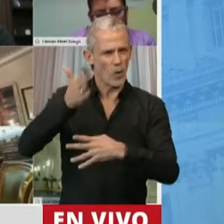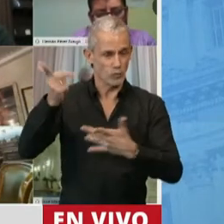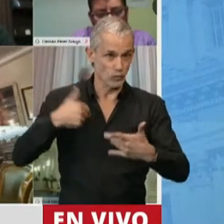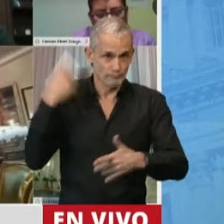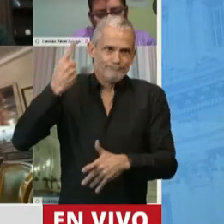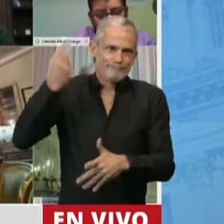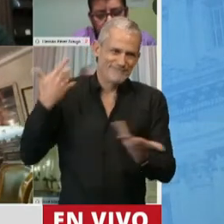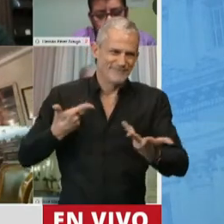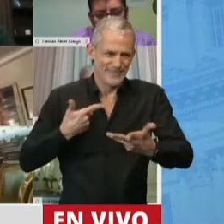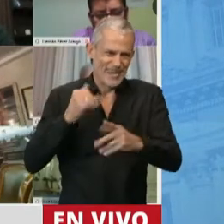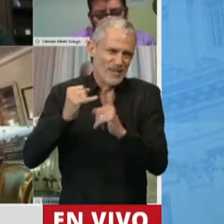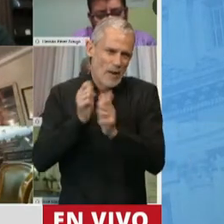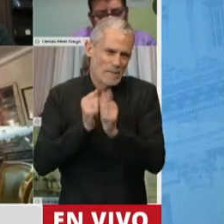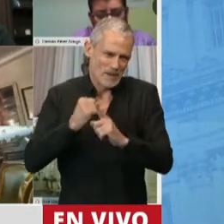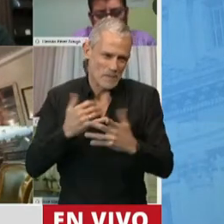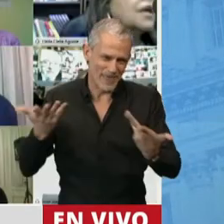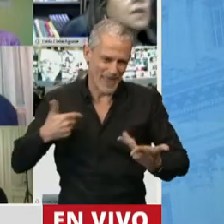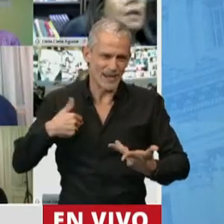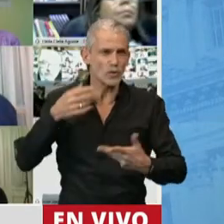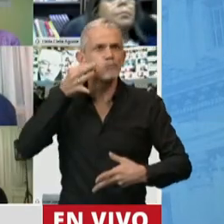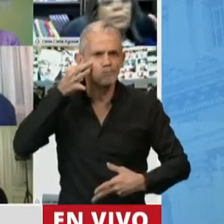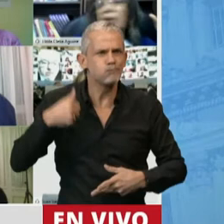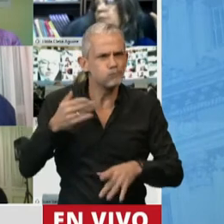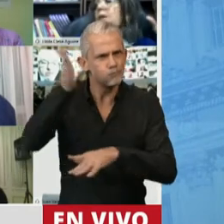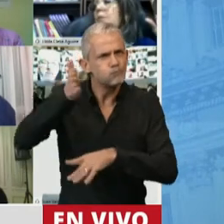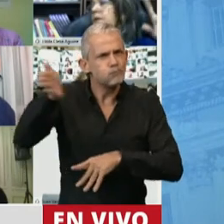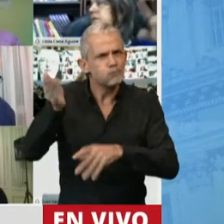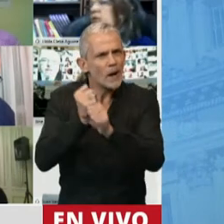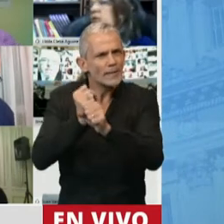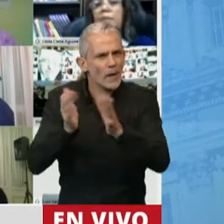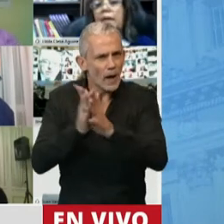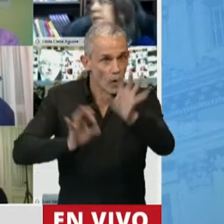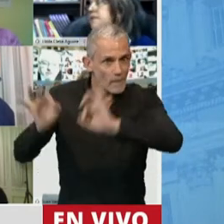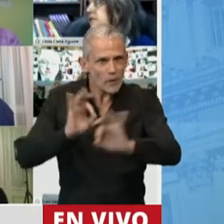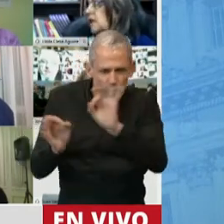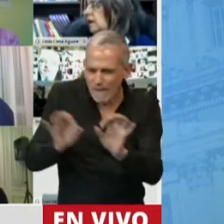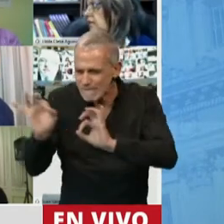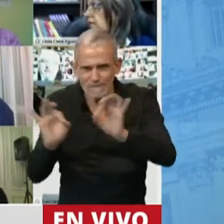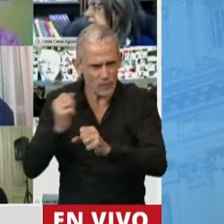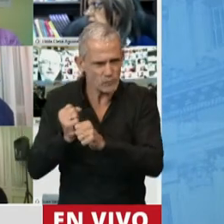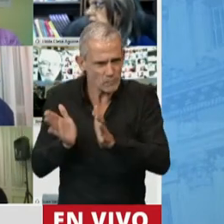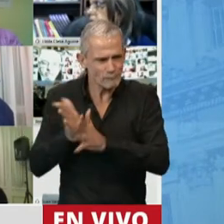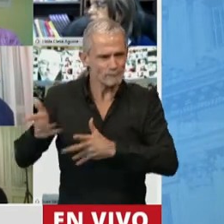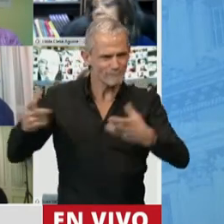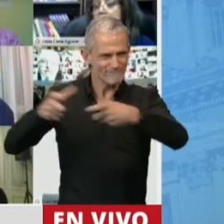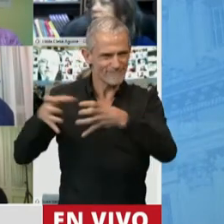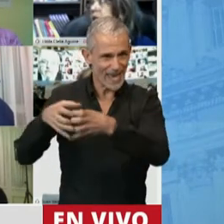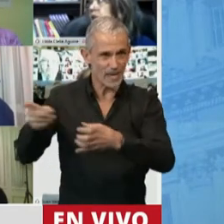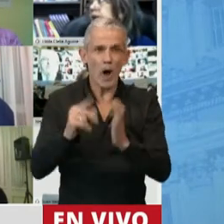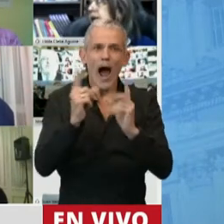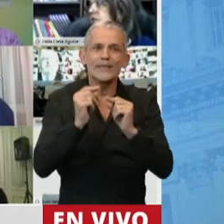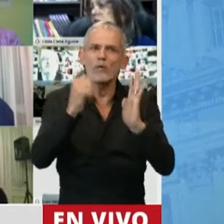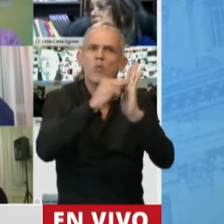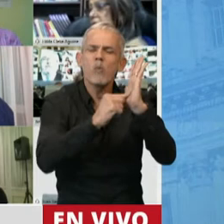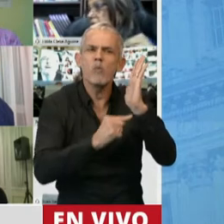dirigente empresario PYME, concurrí, trabajé mucho con este proyecto y tiene en todos los artículos